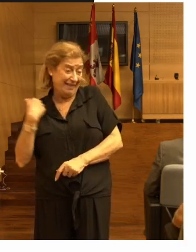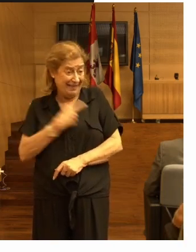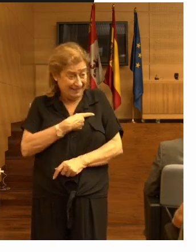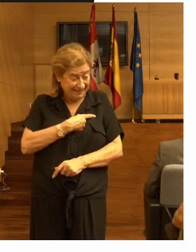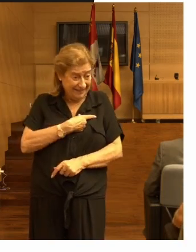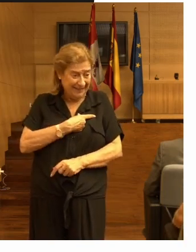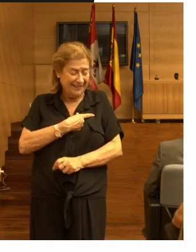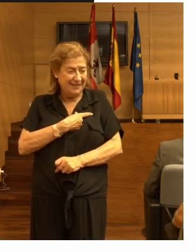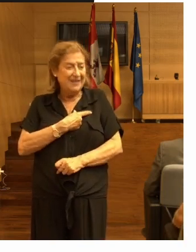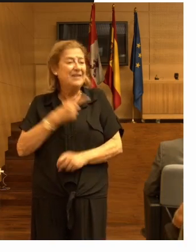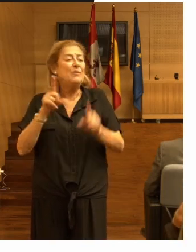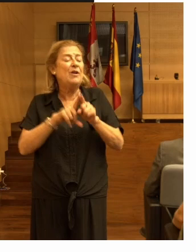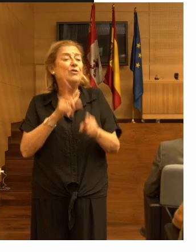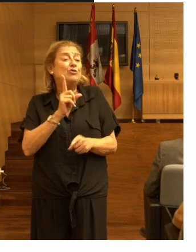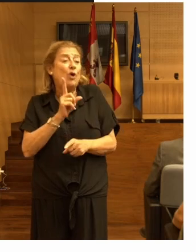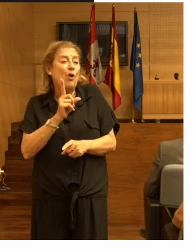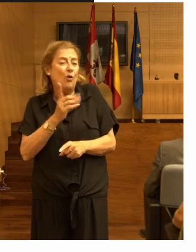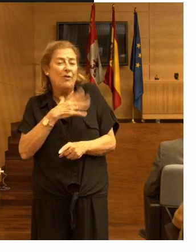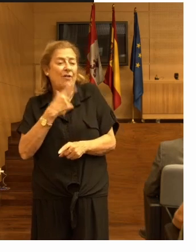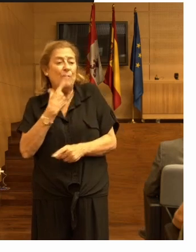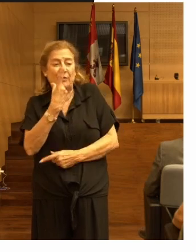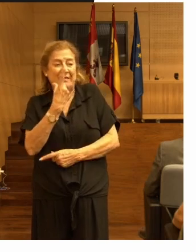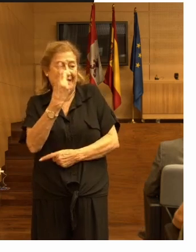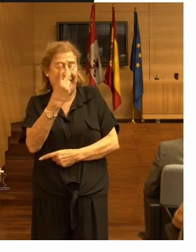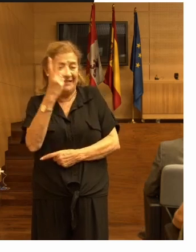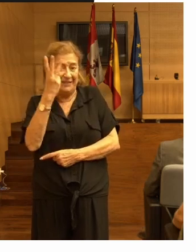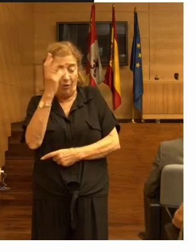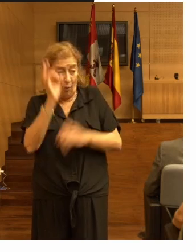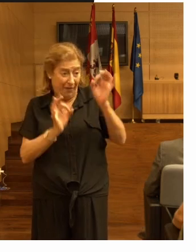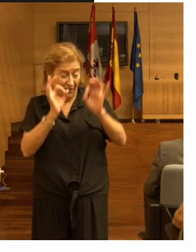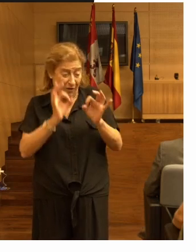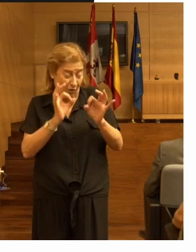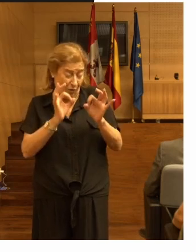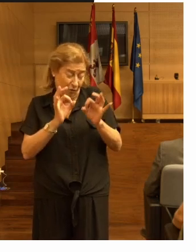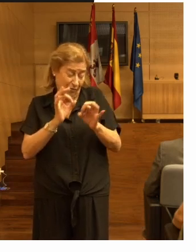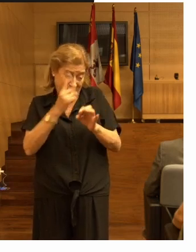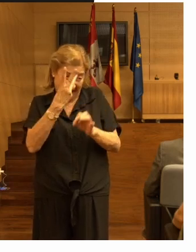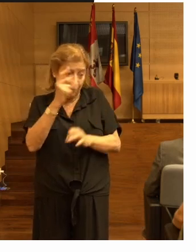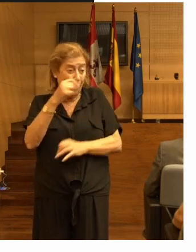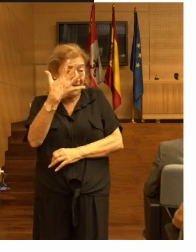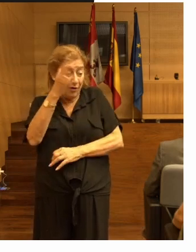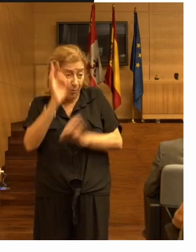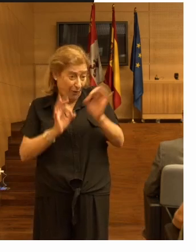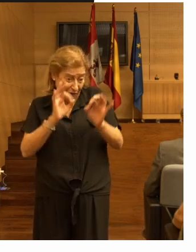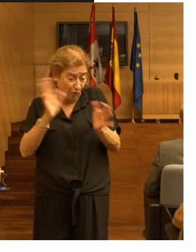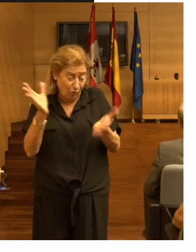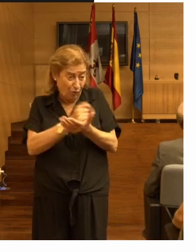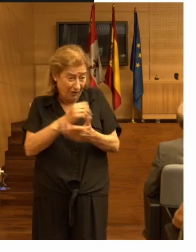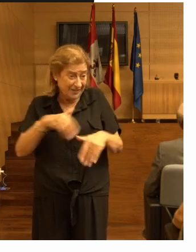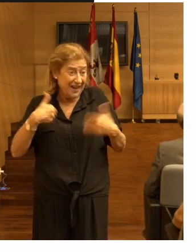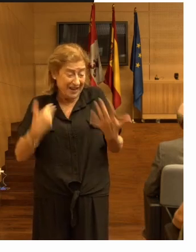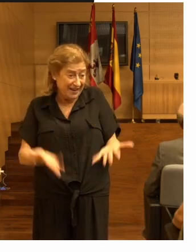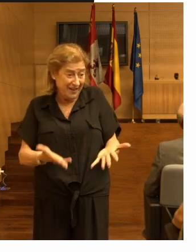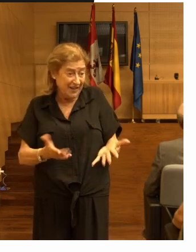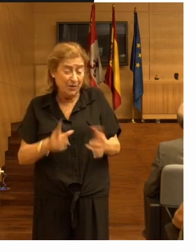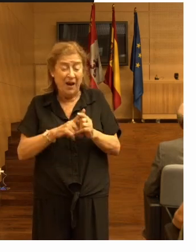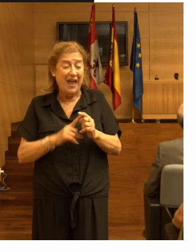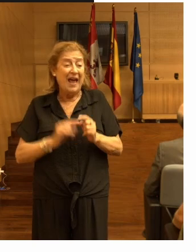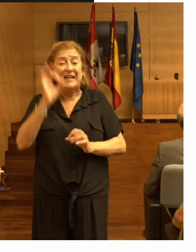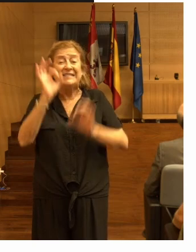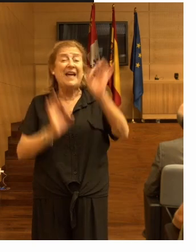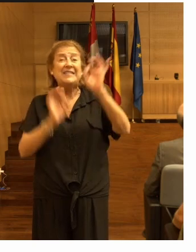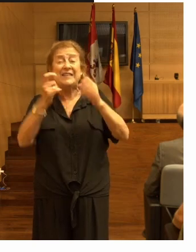rato que solo suponen un 3,5% de todas las caídas estadísticamente nunca me va a dar